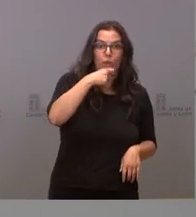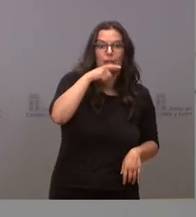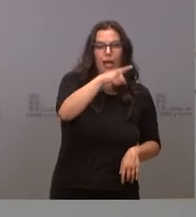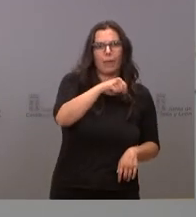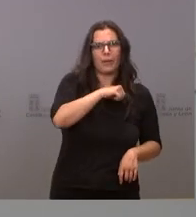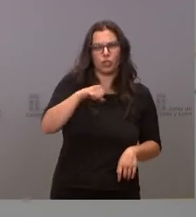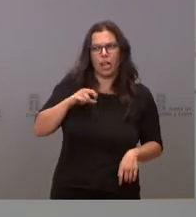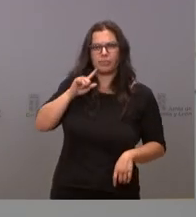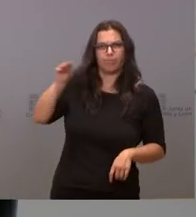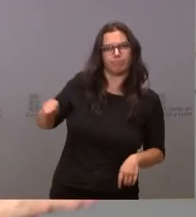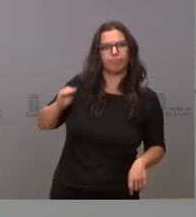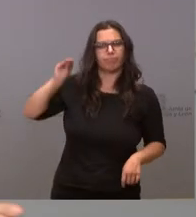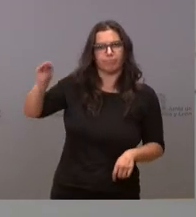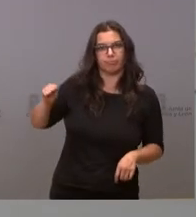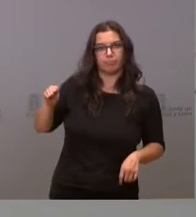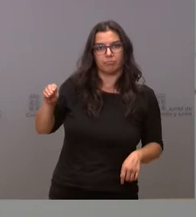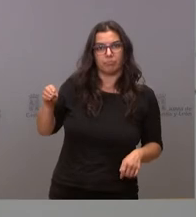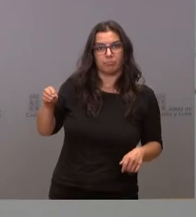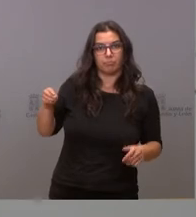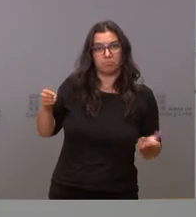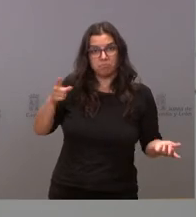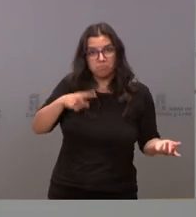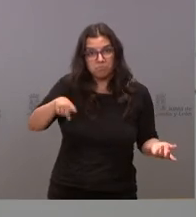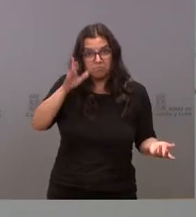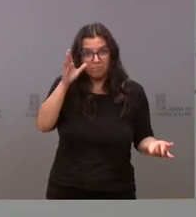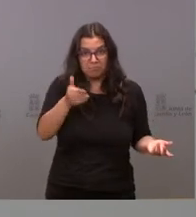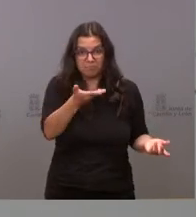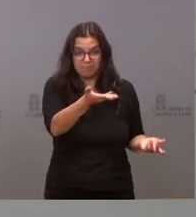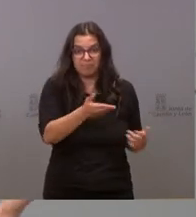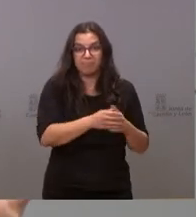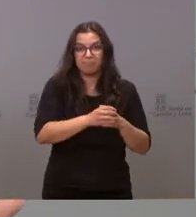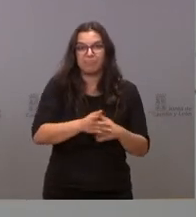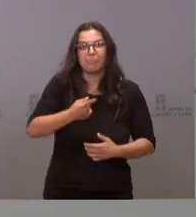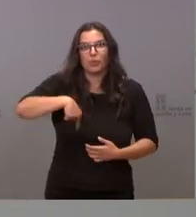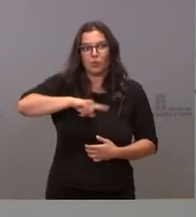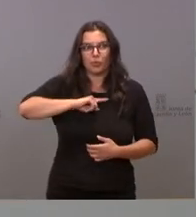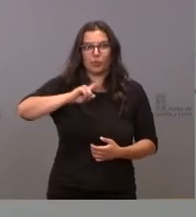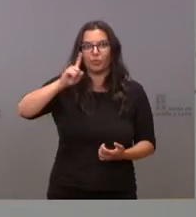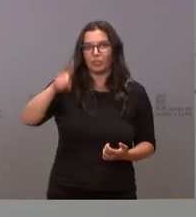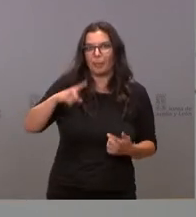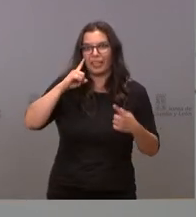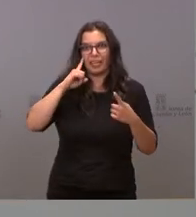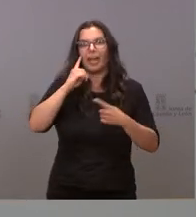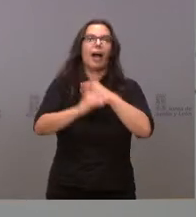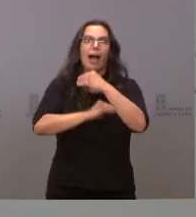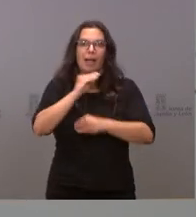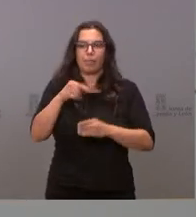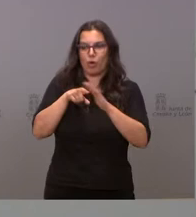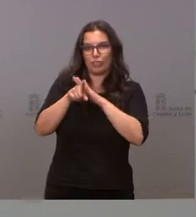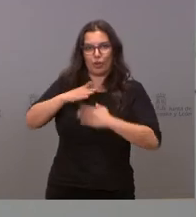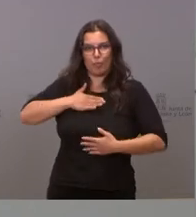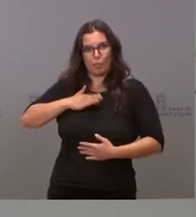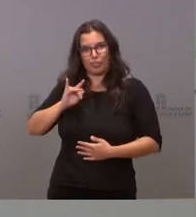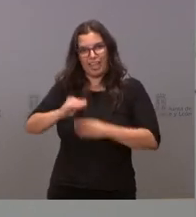personalmente. Le han escuchado ustedes. Nosotros, por supuesto, también estamos haciendo nuestras gestiones.